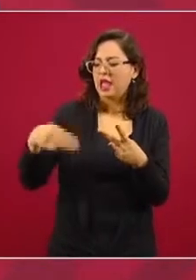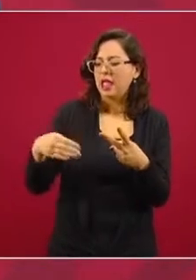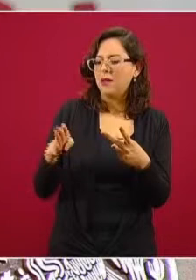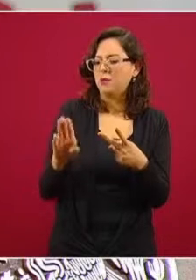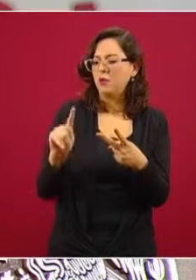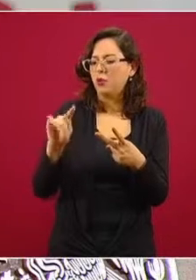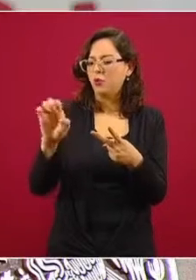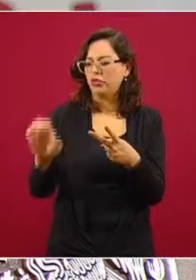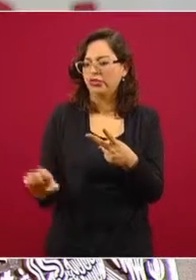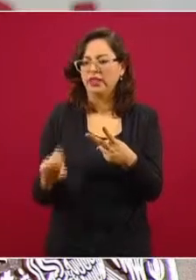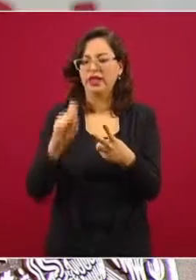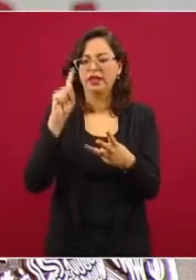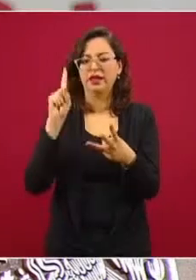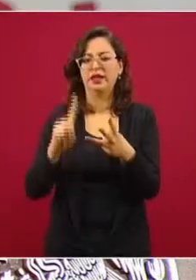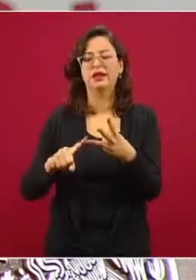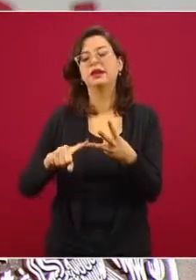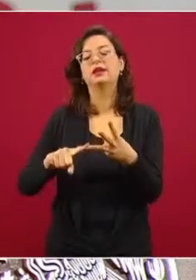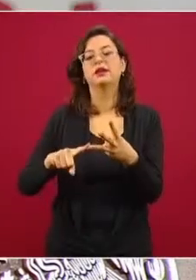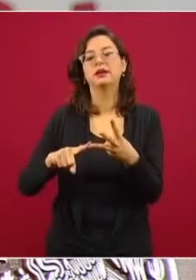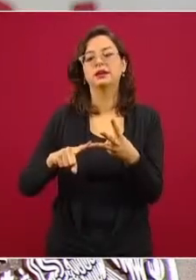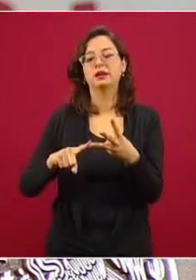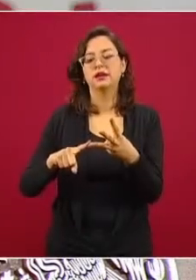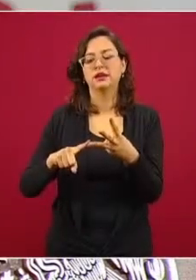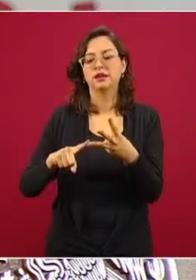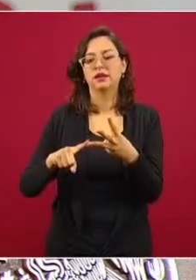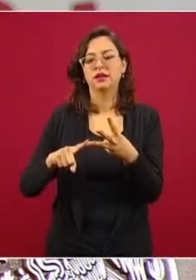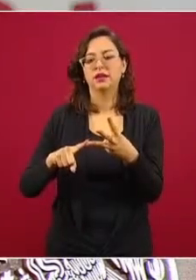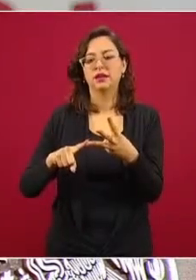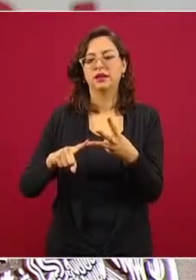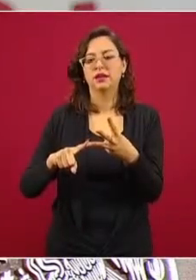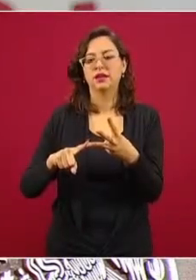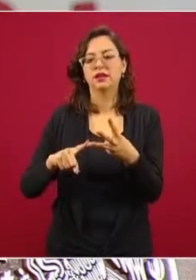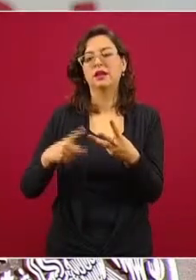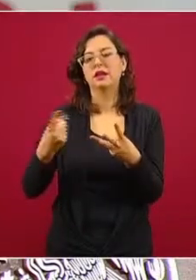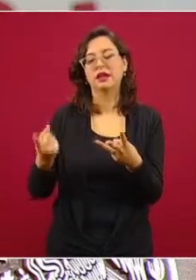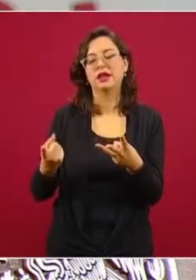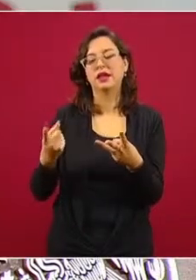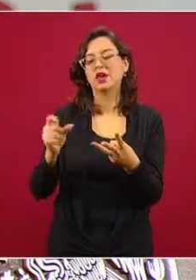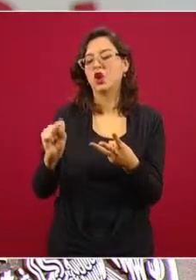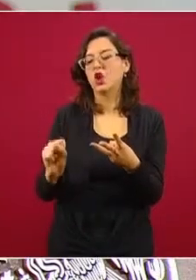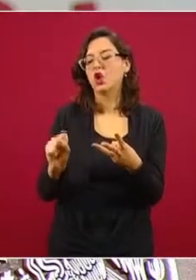En el porfiriato, los científicos hablaban de subvención,